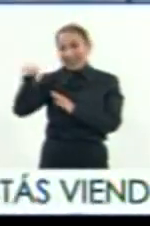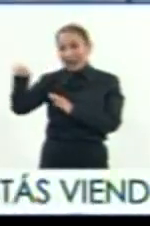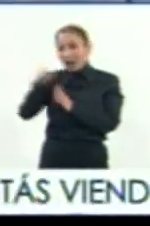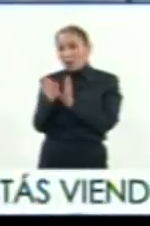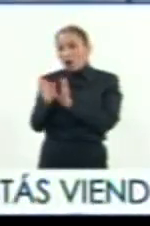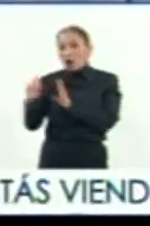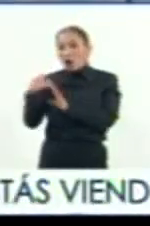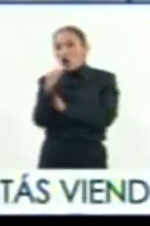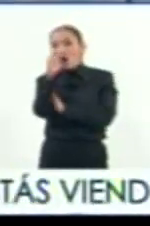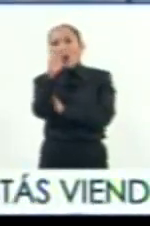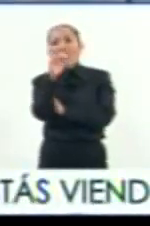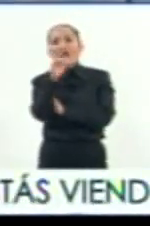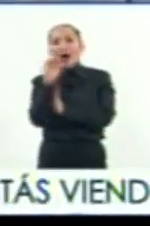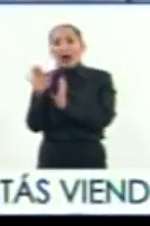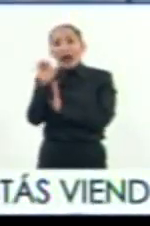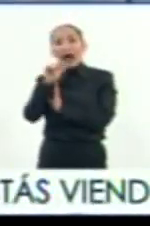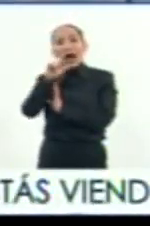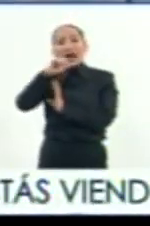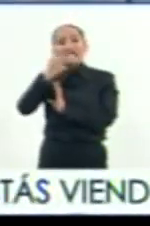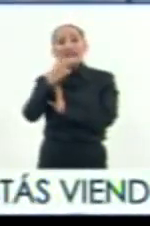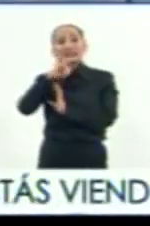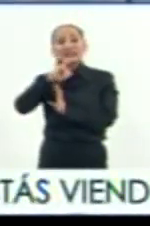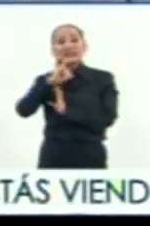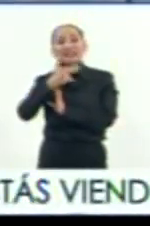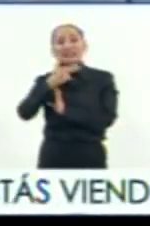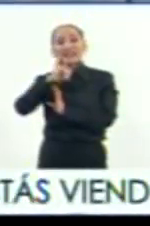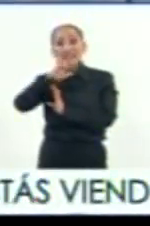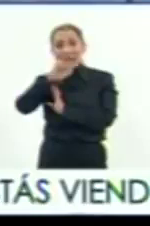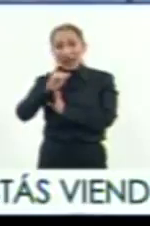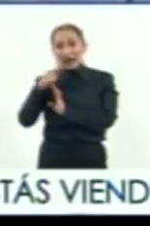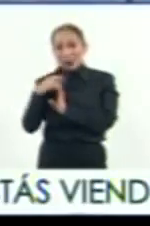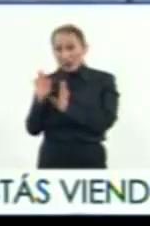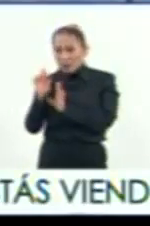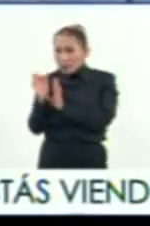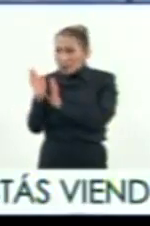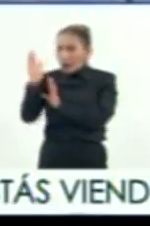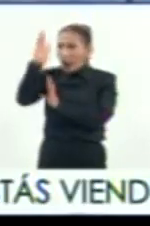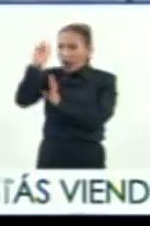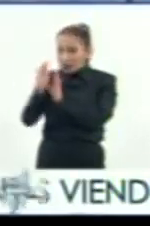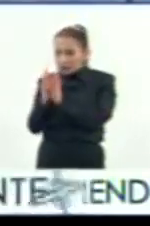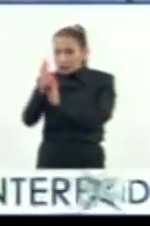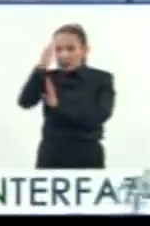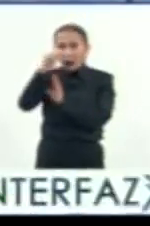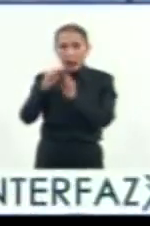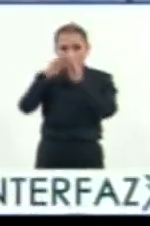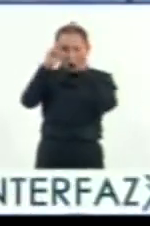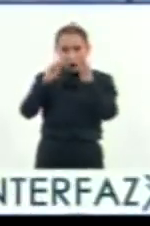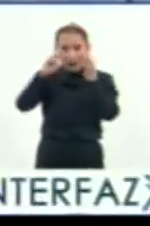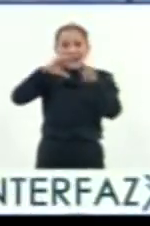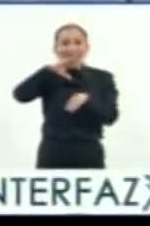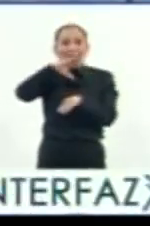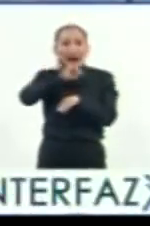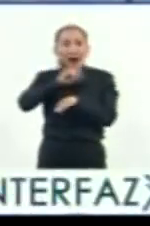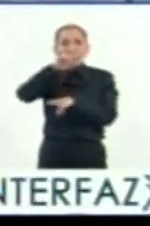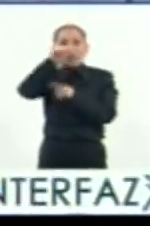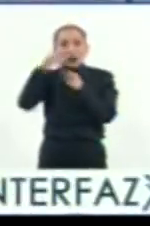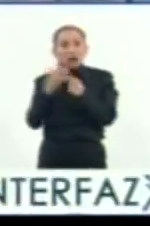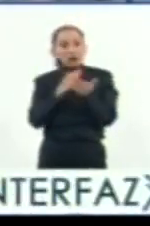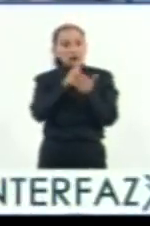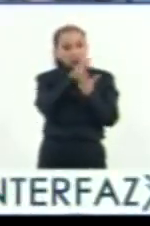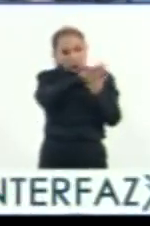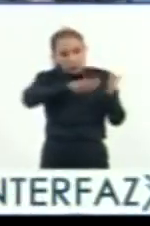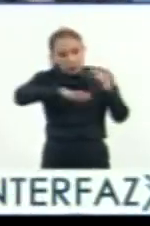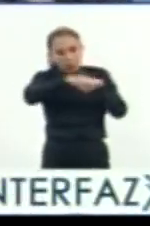por Alchichica. Y esto va a ser impresionante, porque después de ir subiendo en una montaña tropical, van a llegar a un